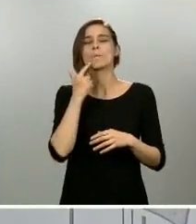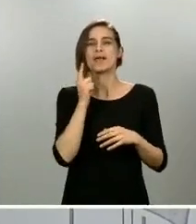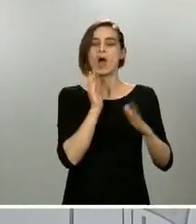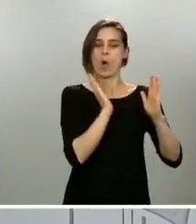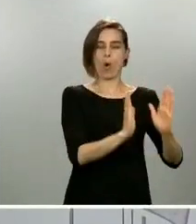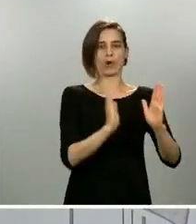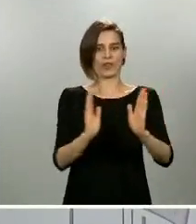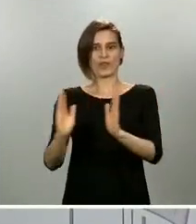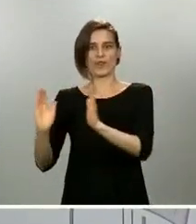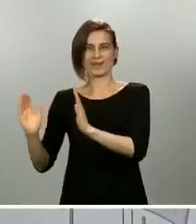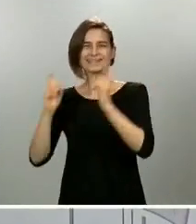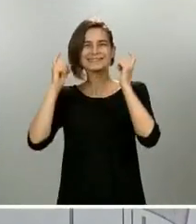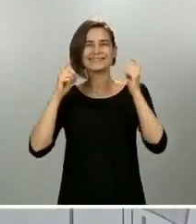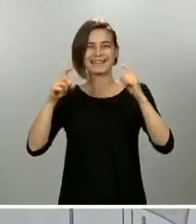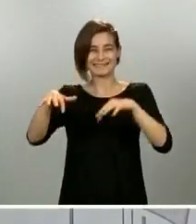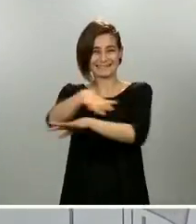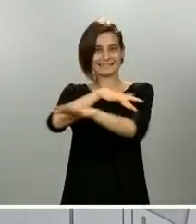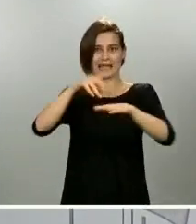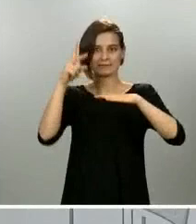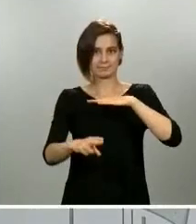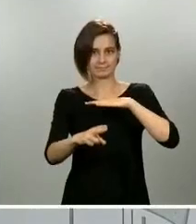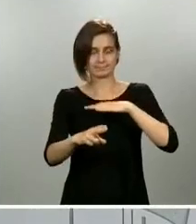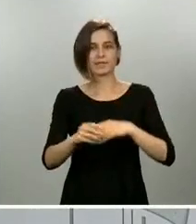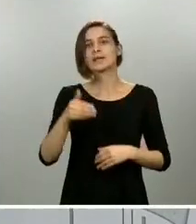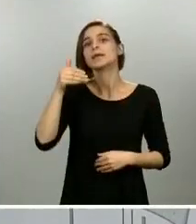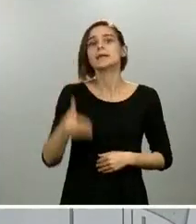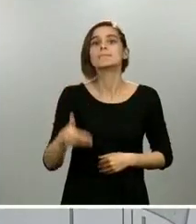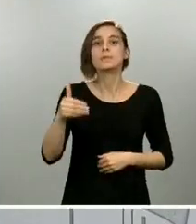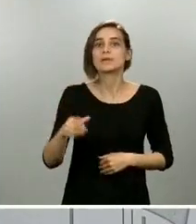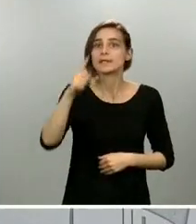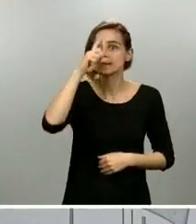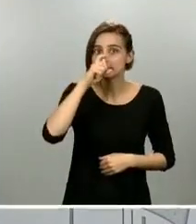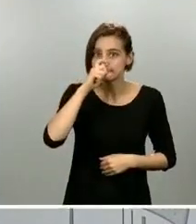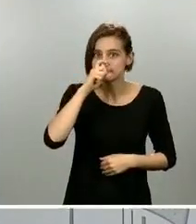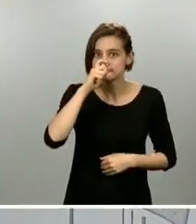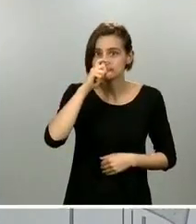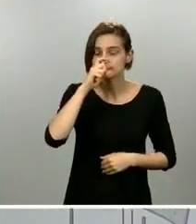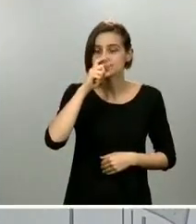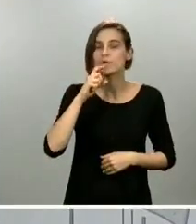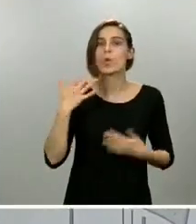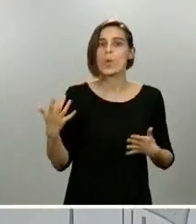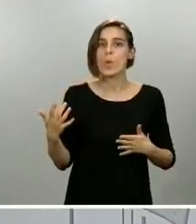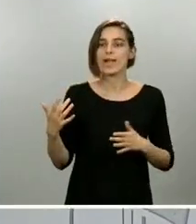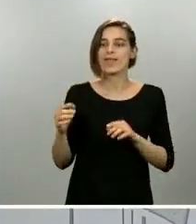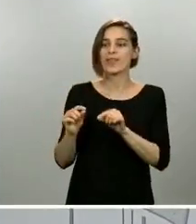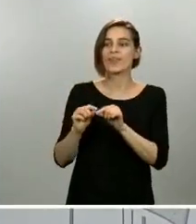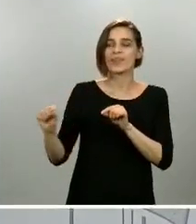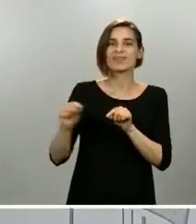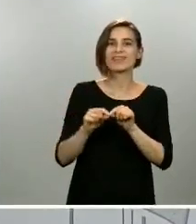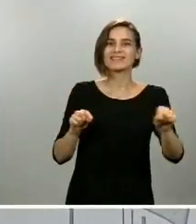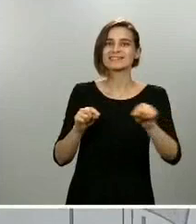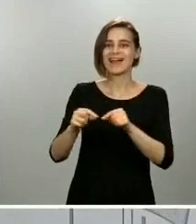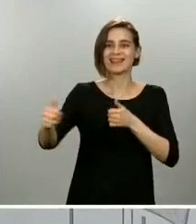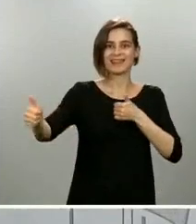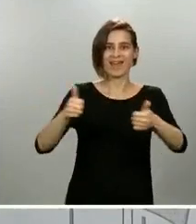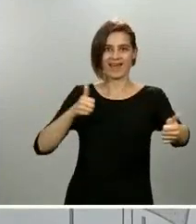aglomeraciones posibles. Es muy importante recordar que tiene que haber la distancia interpersonal, esto no nos cansaremos de repetirlo, idealmente